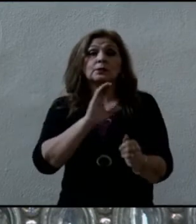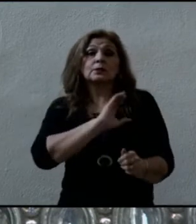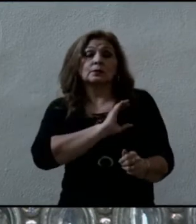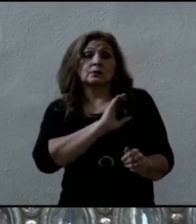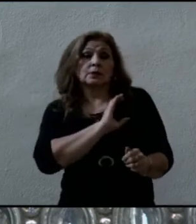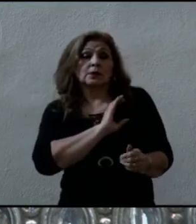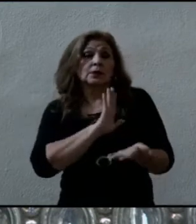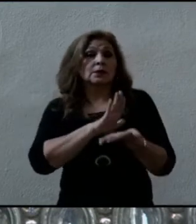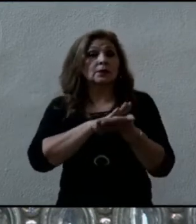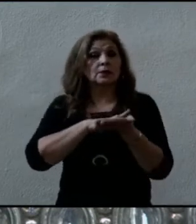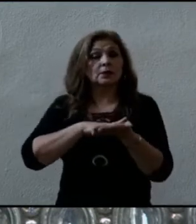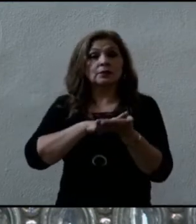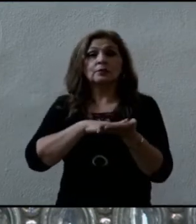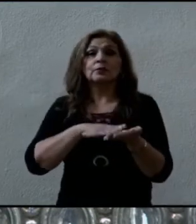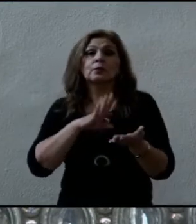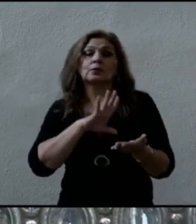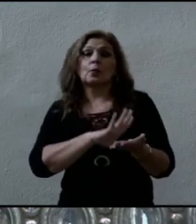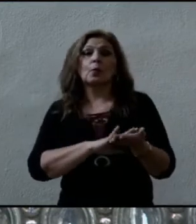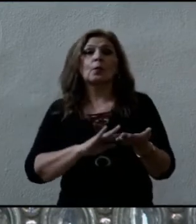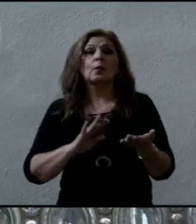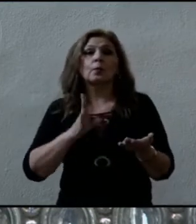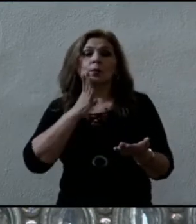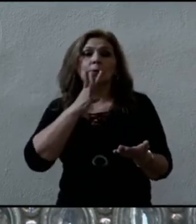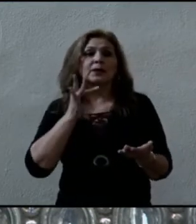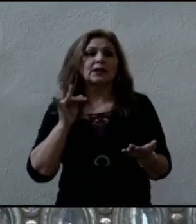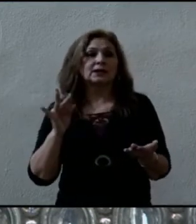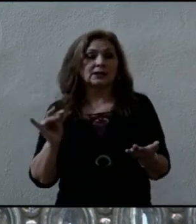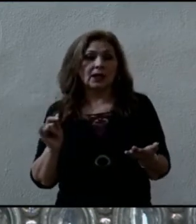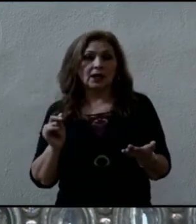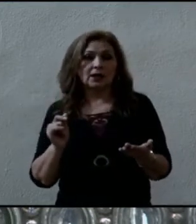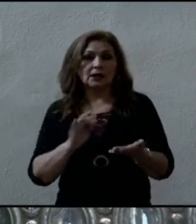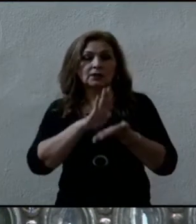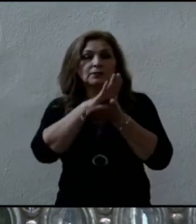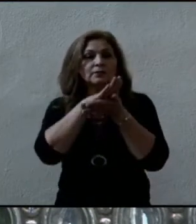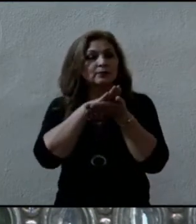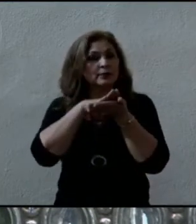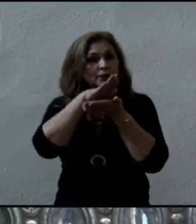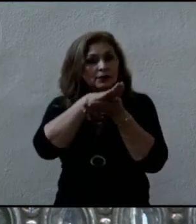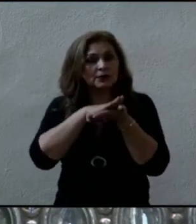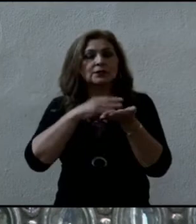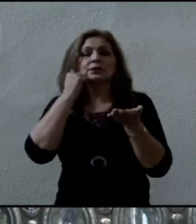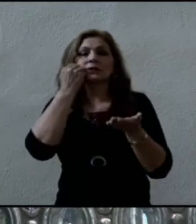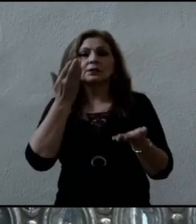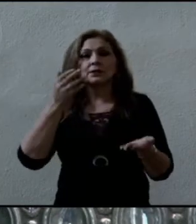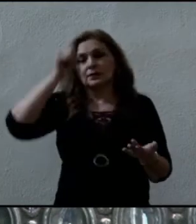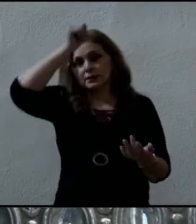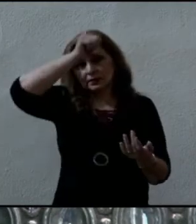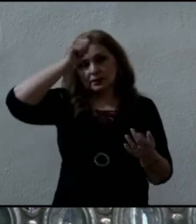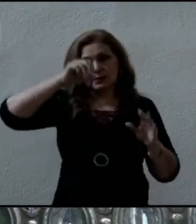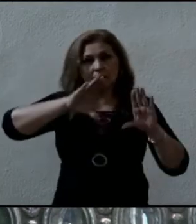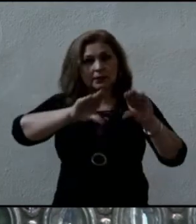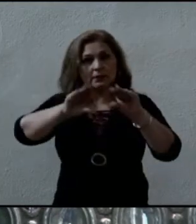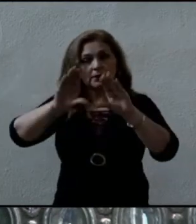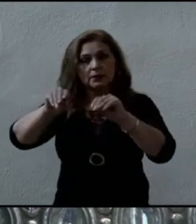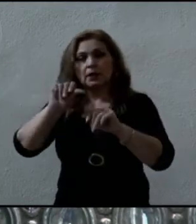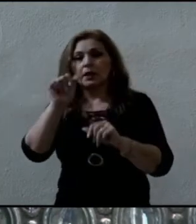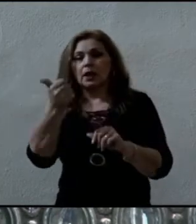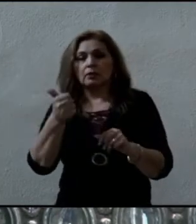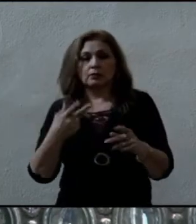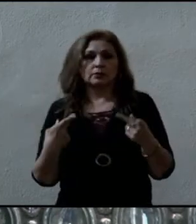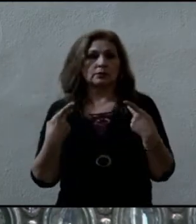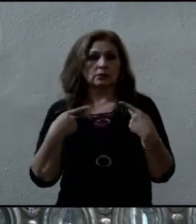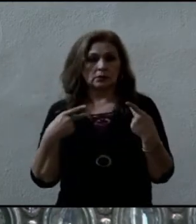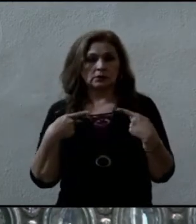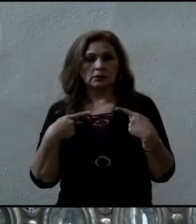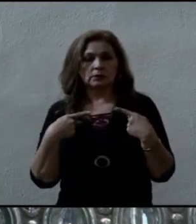de superioridad, sino con la humildad, como nos ha enseñado Jesús a referirse